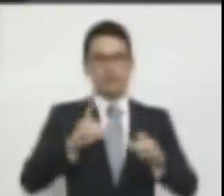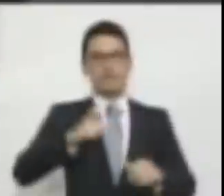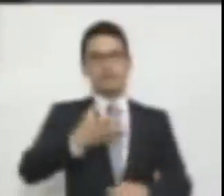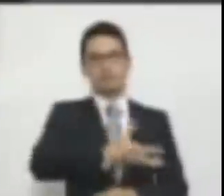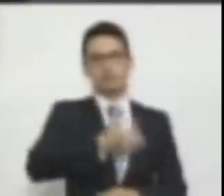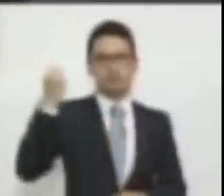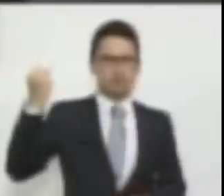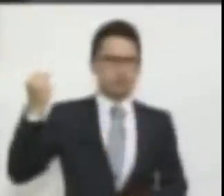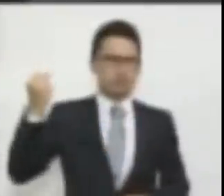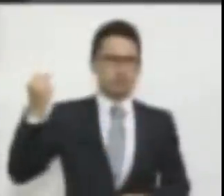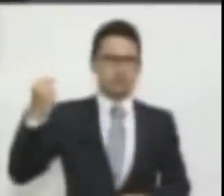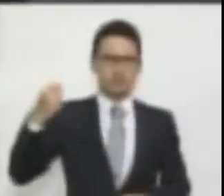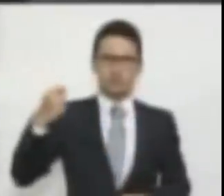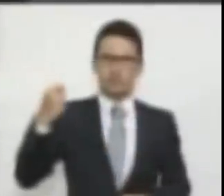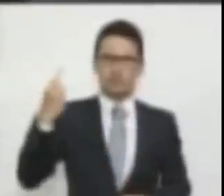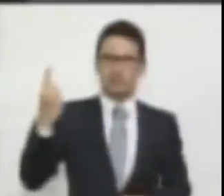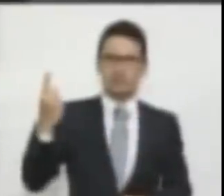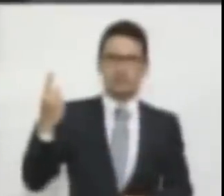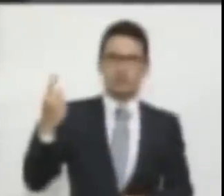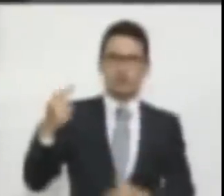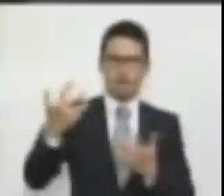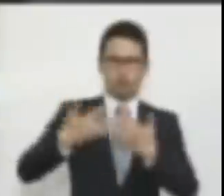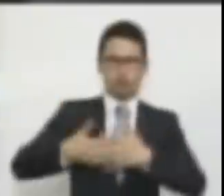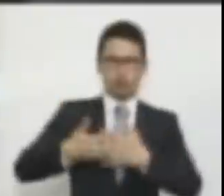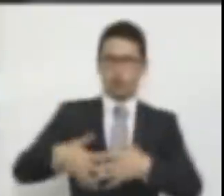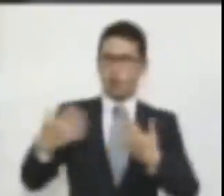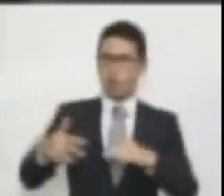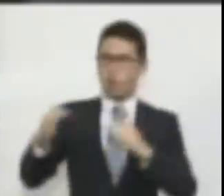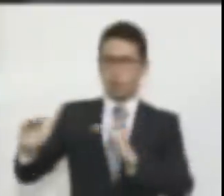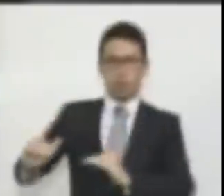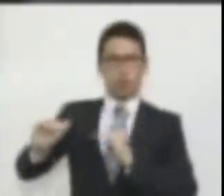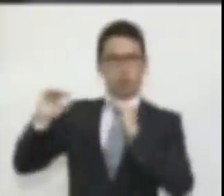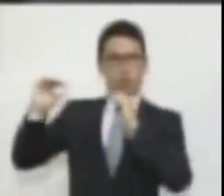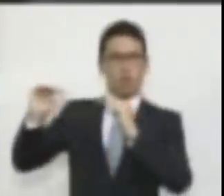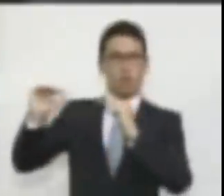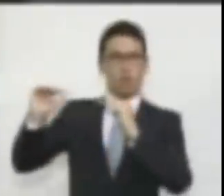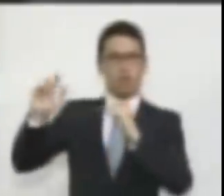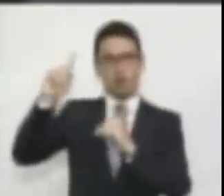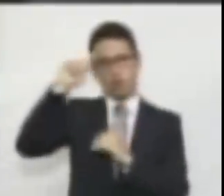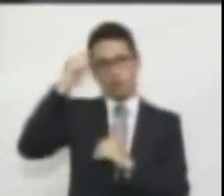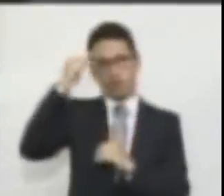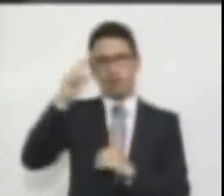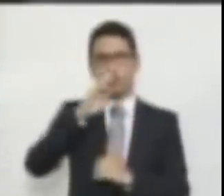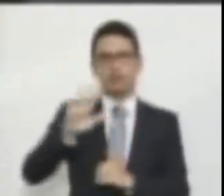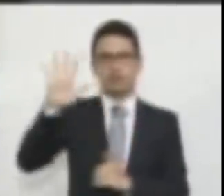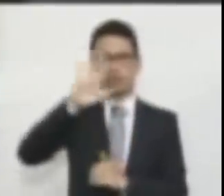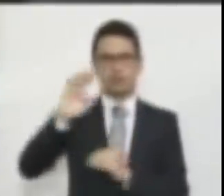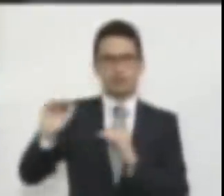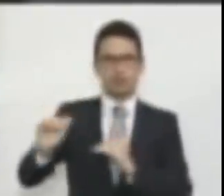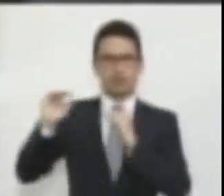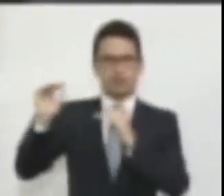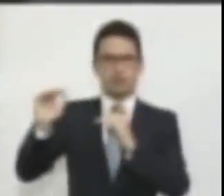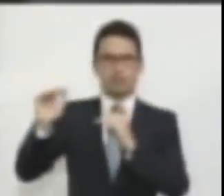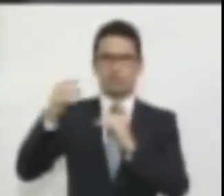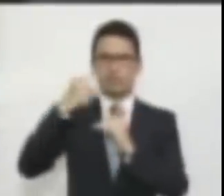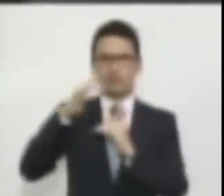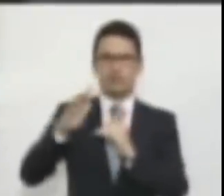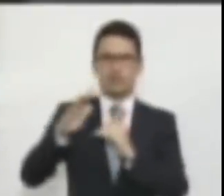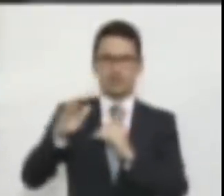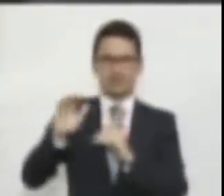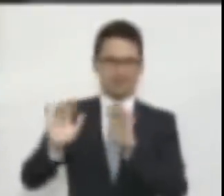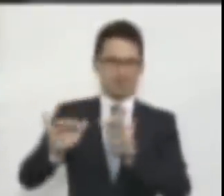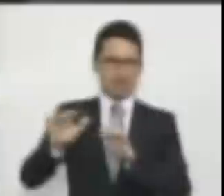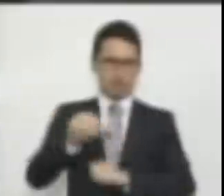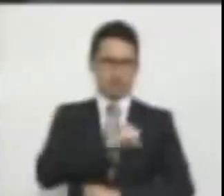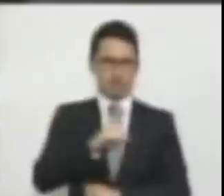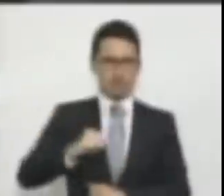Yo no entiendo ese mecanismo que funcionarios de tan alta categoría en el gobierno colombiano, como quien hoy es secretaria